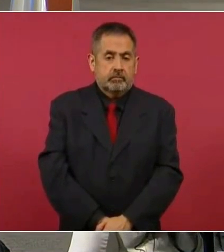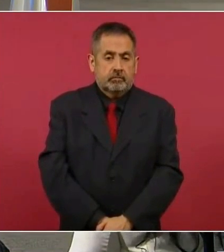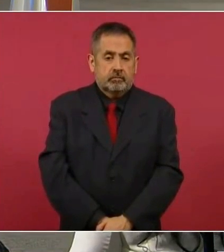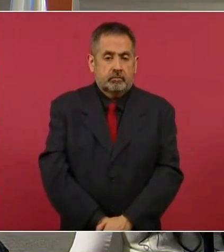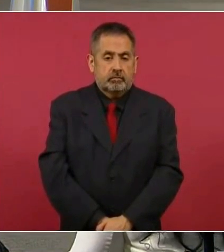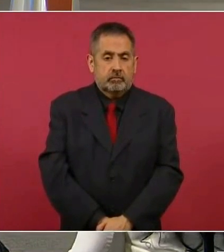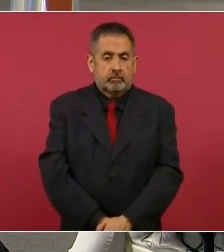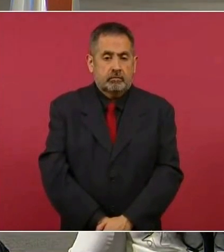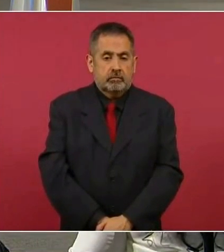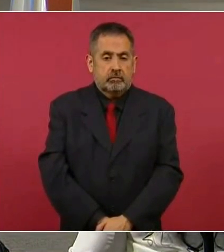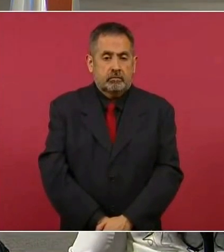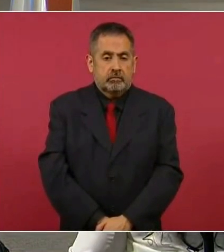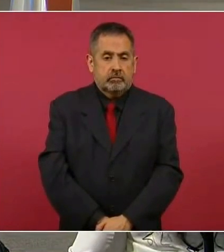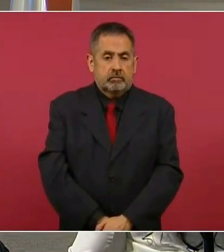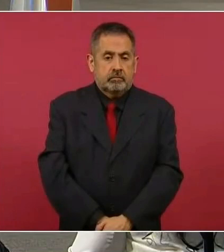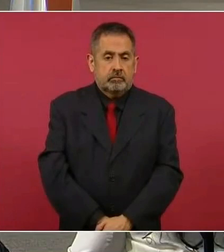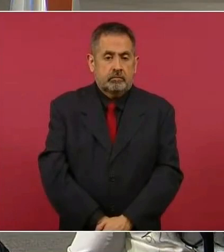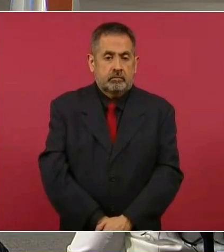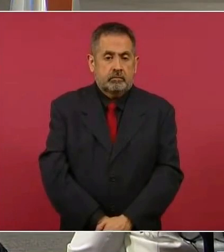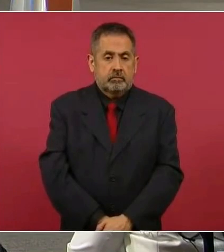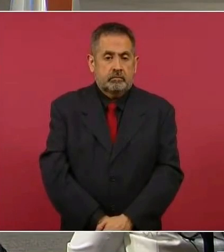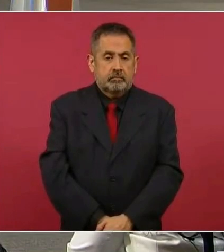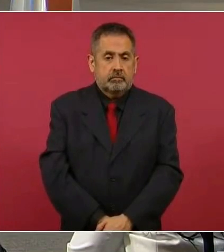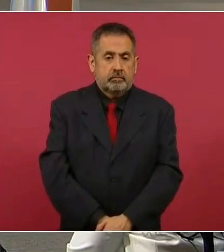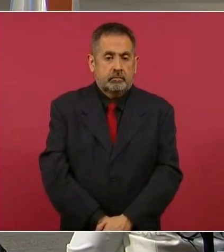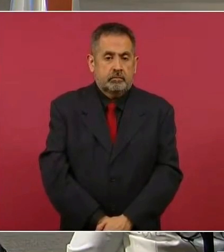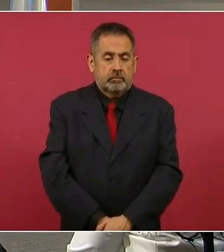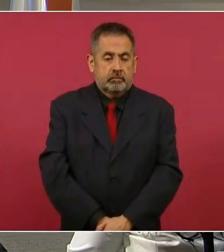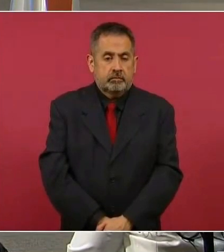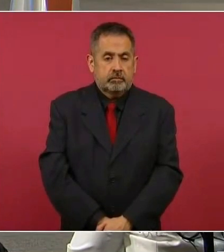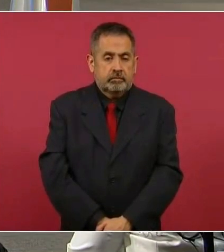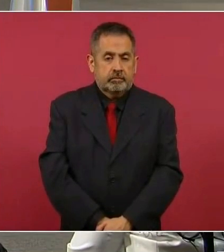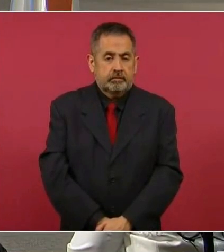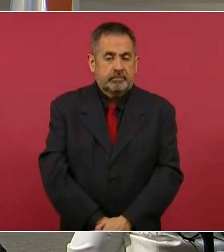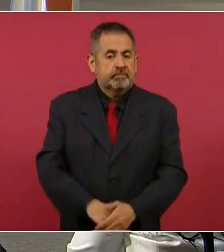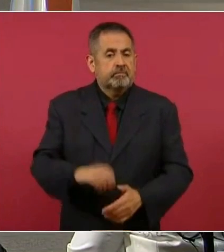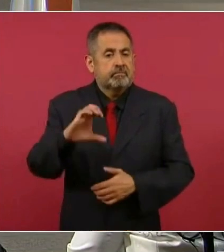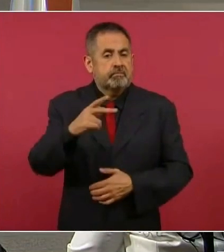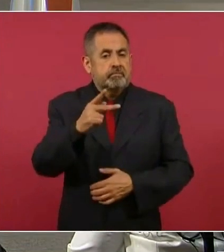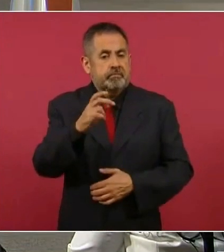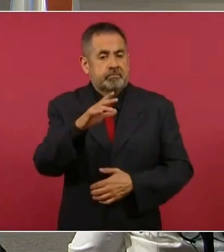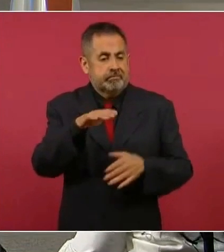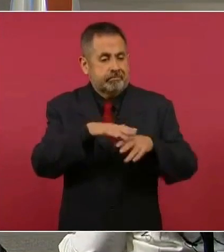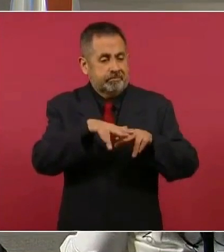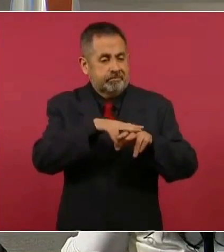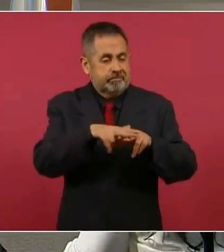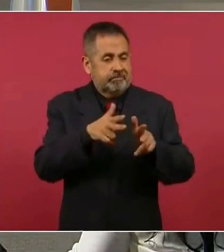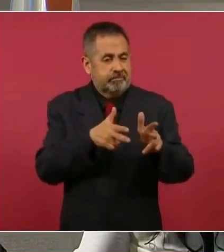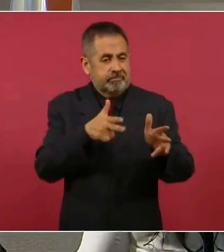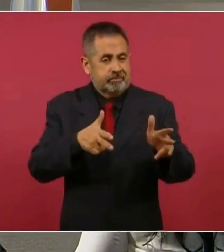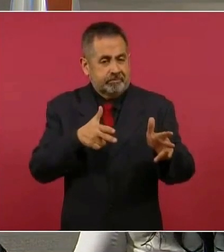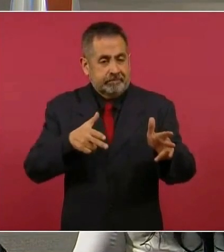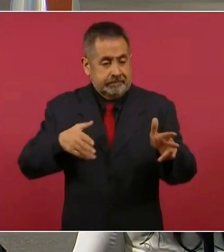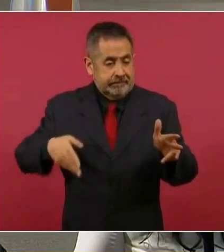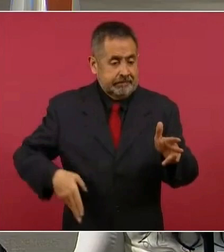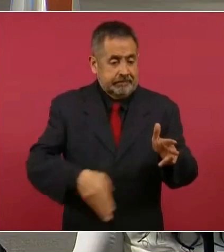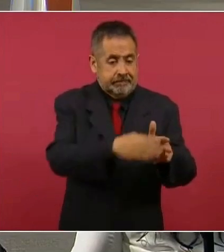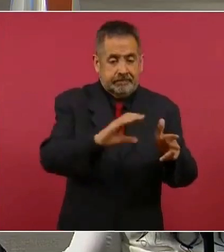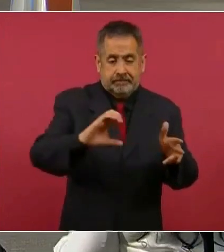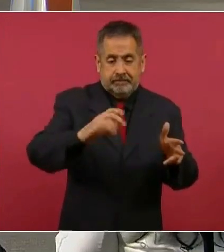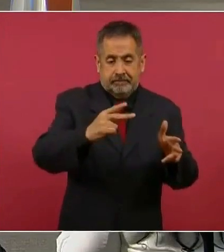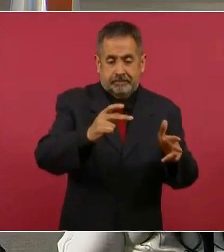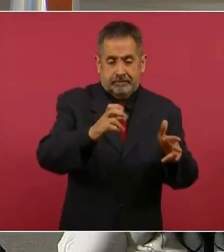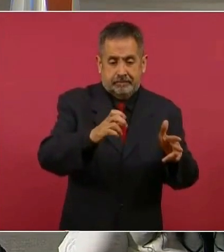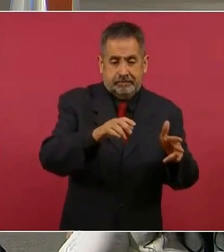Aquí viene el tren. Este es el famoso Chepe, ¿no? Sí. Así es, ¿verdad?